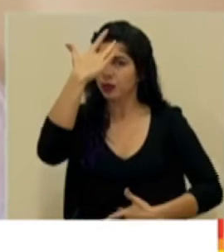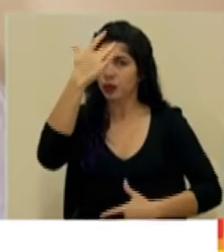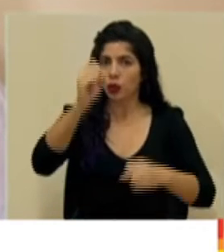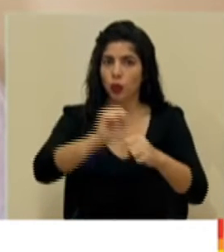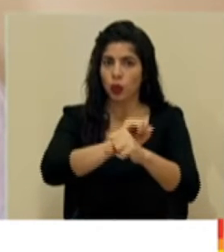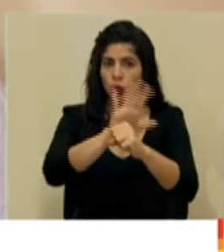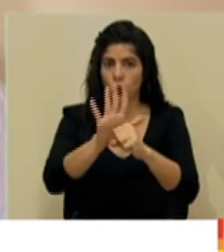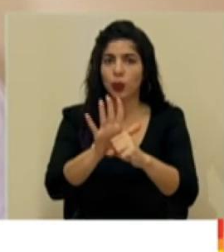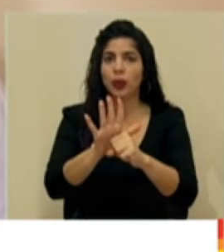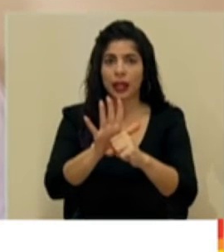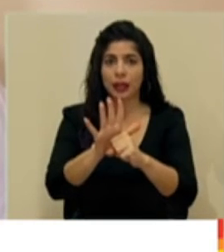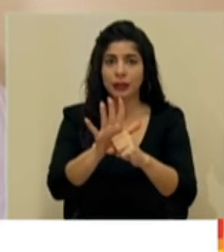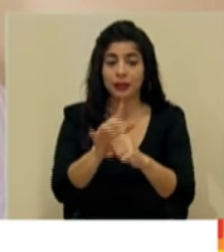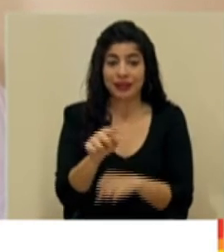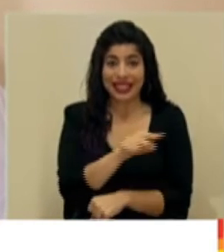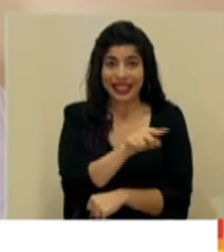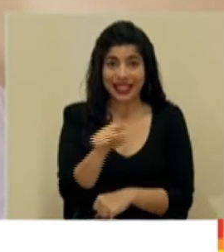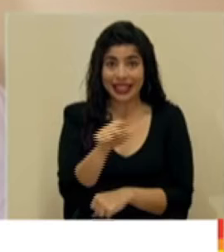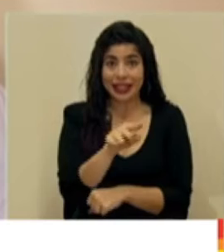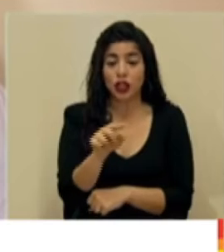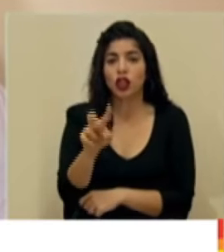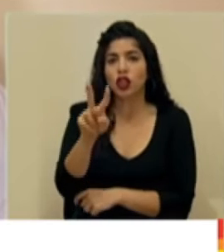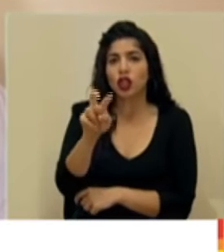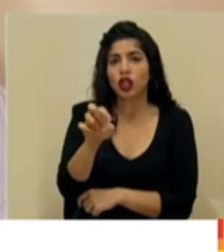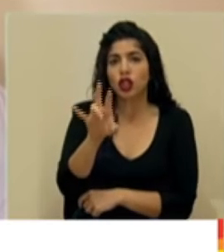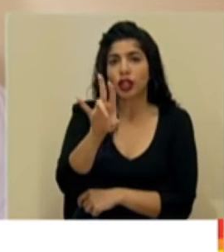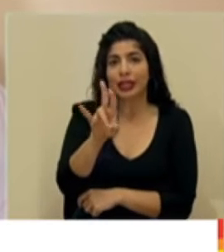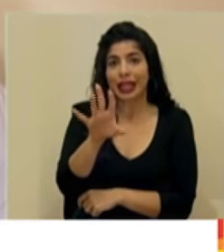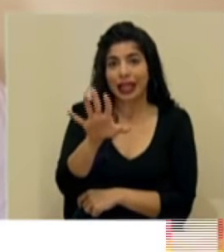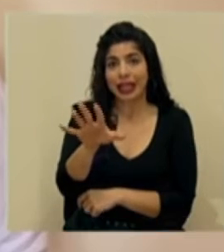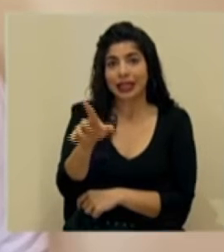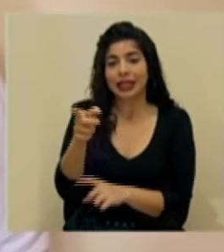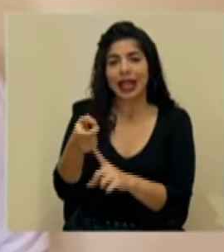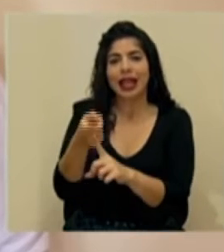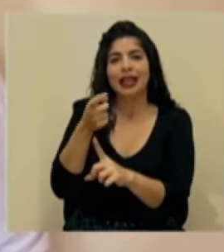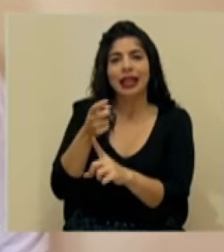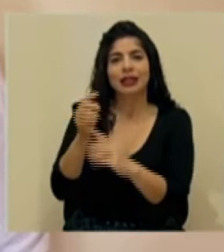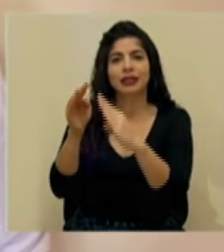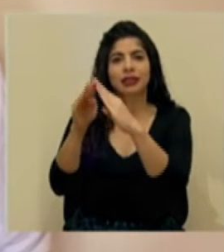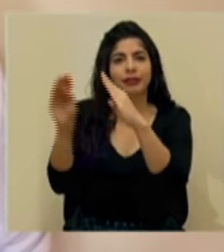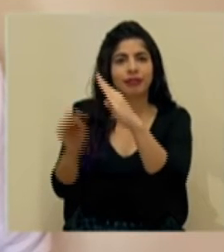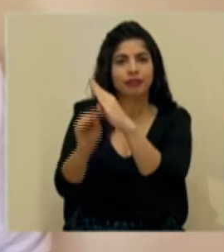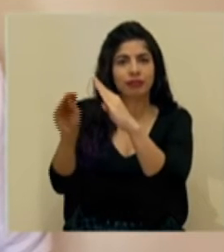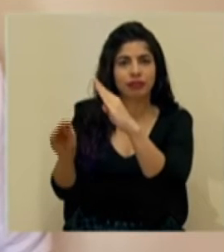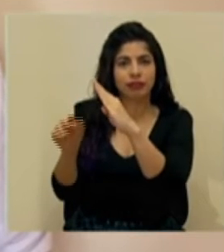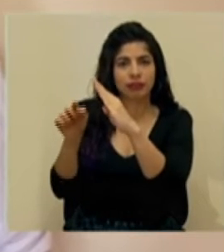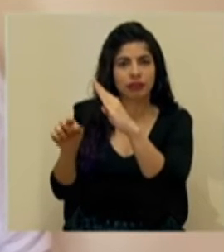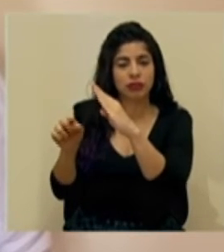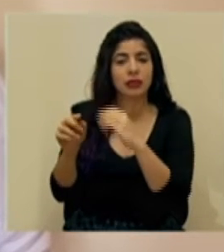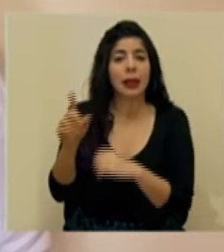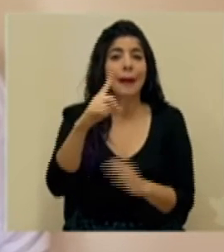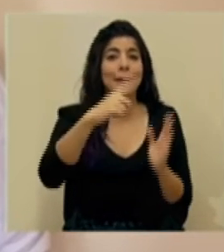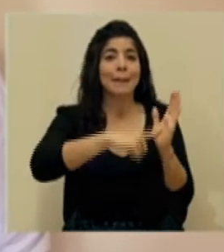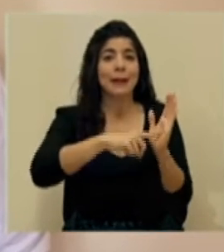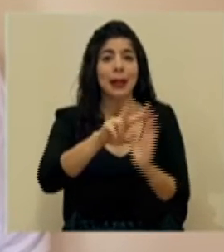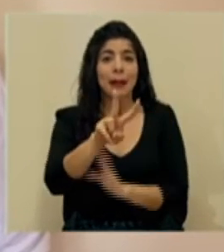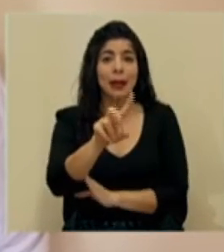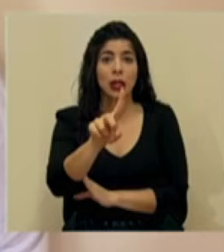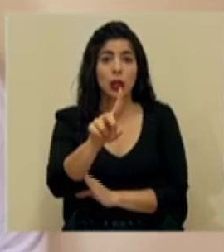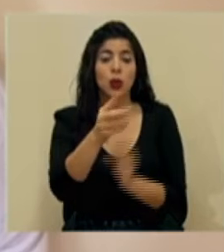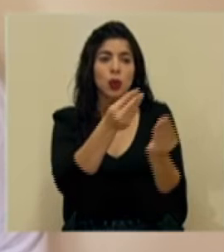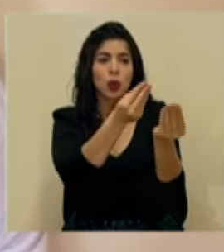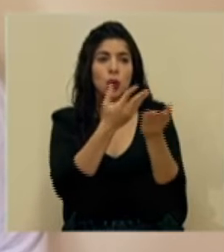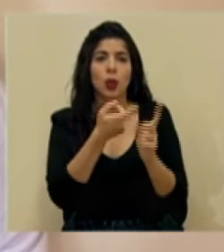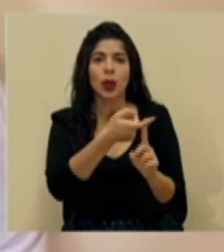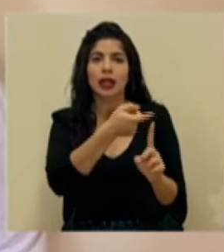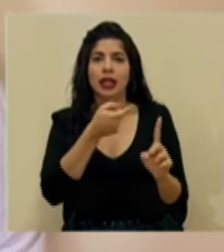COVID-19. De estos, 275 son por nexo epidemiológico y 1.021 son